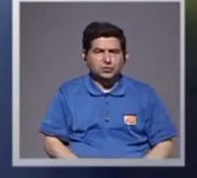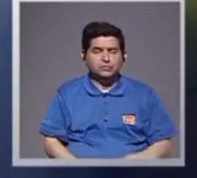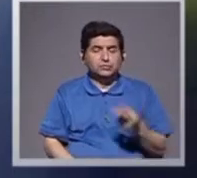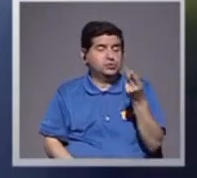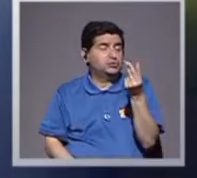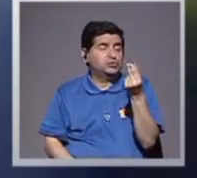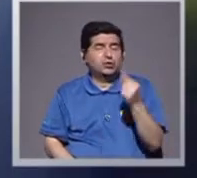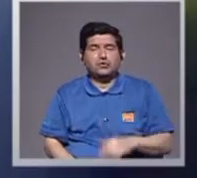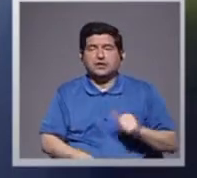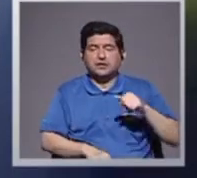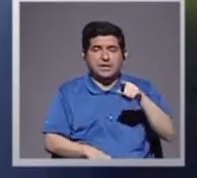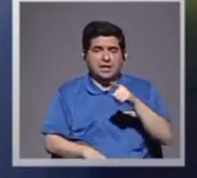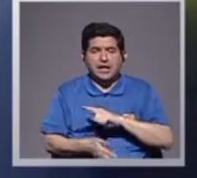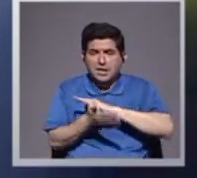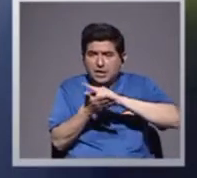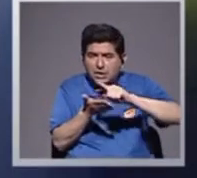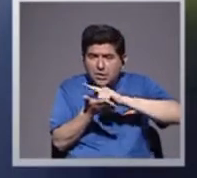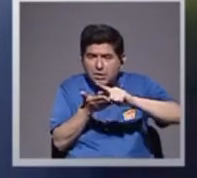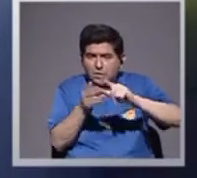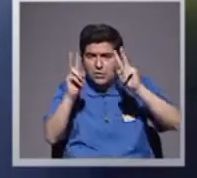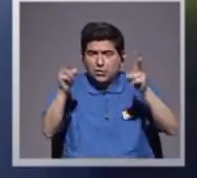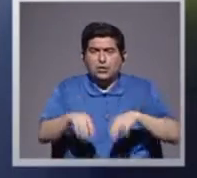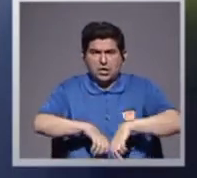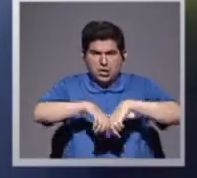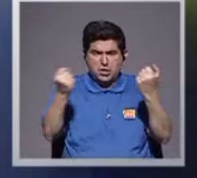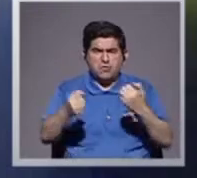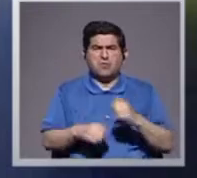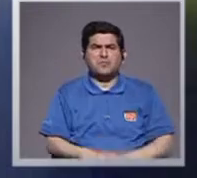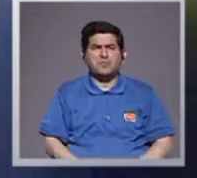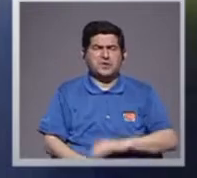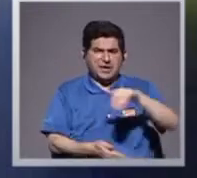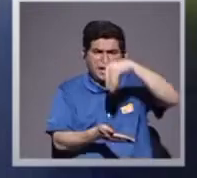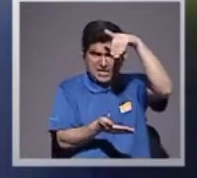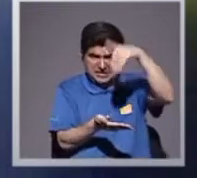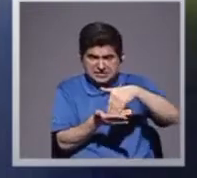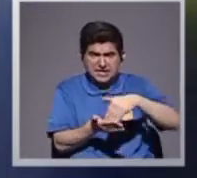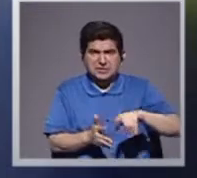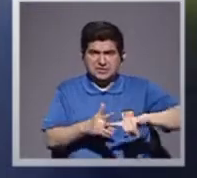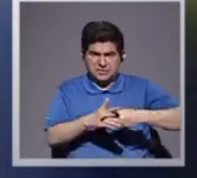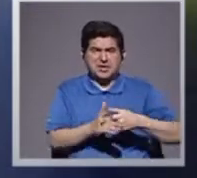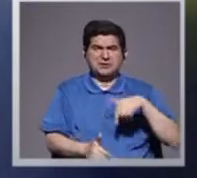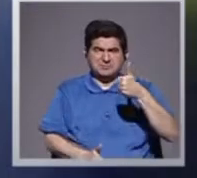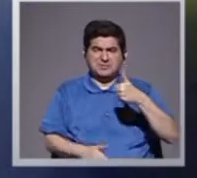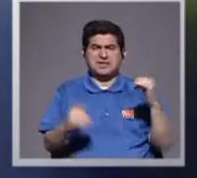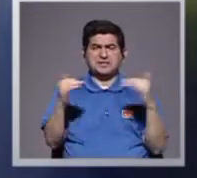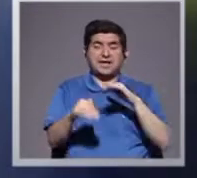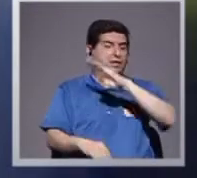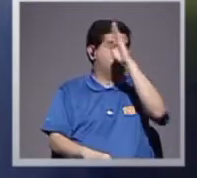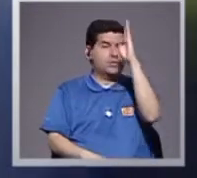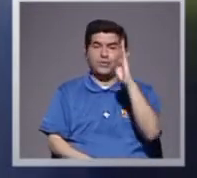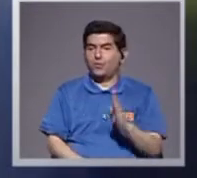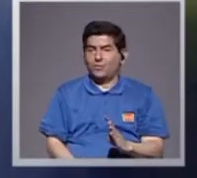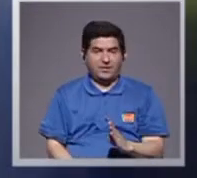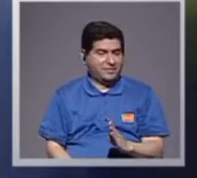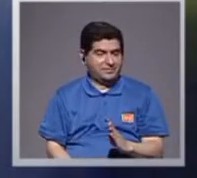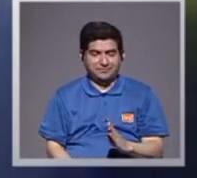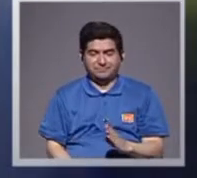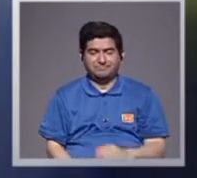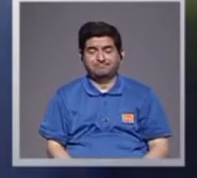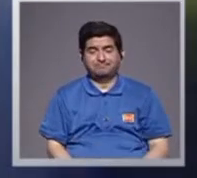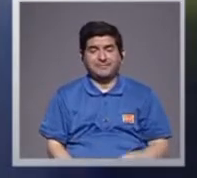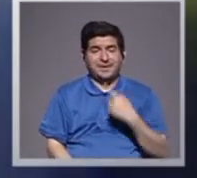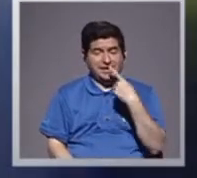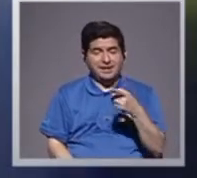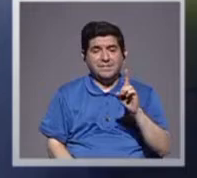los dineros, que están lavando, en ese momento, quebramos la columna vertebral, y empezamos a ganar la guerra, nunca, le quiero decir, doctor,